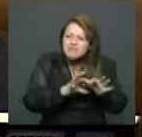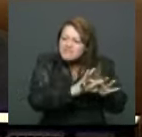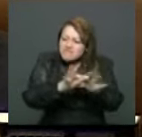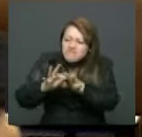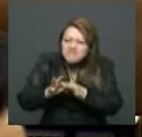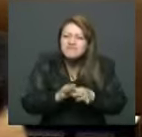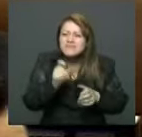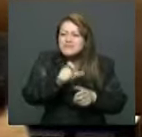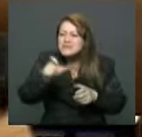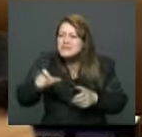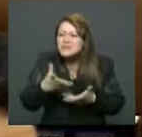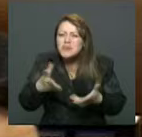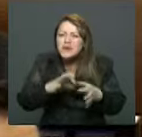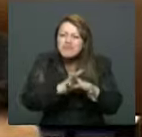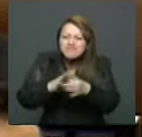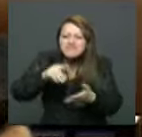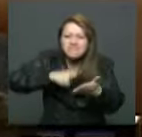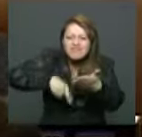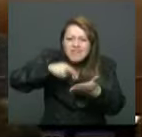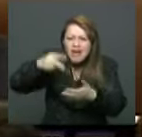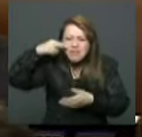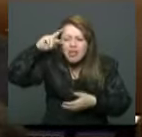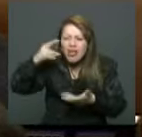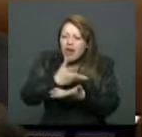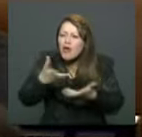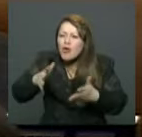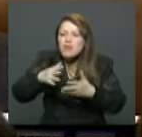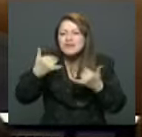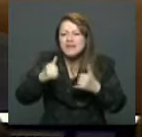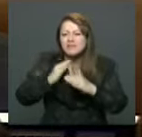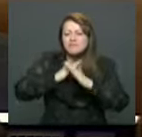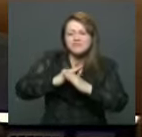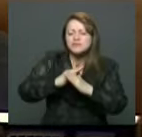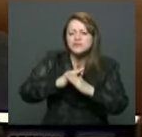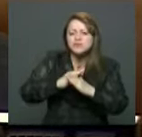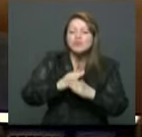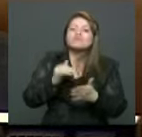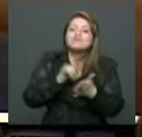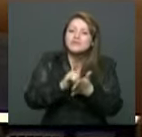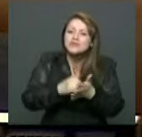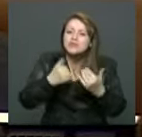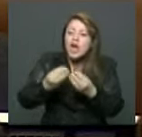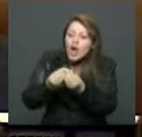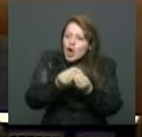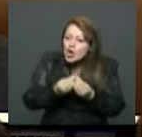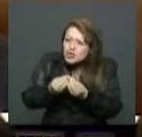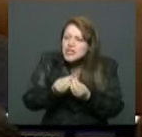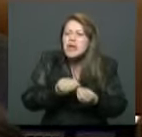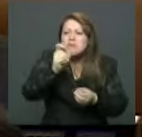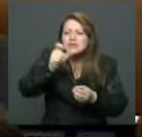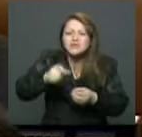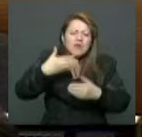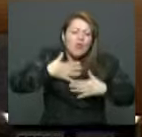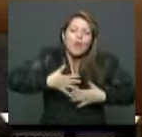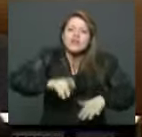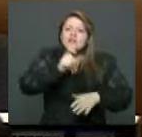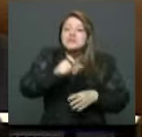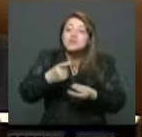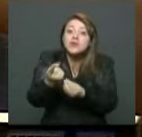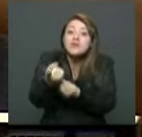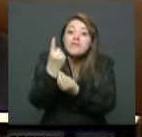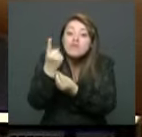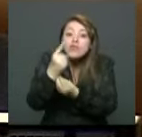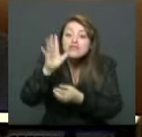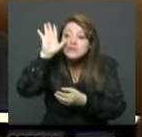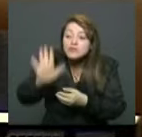clientelismo. Buscábamos prácticas que permitieran acabar con esto, donde cualquier concejal, diputado o congresista del país que se volviera ordenador